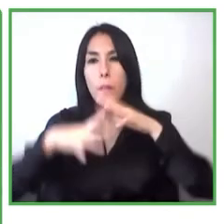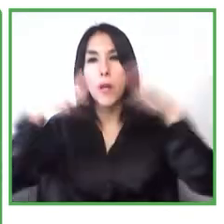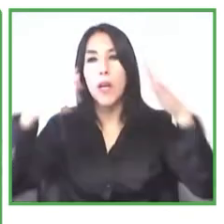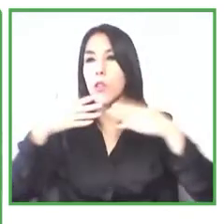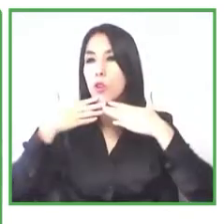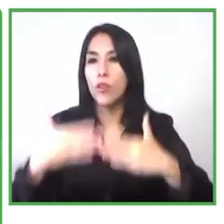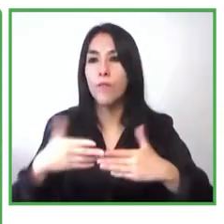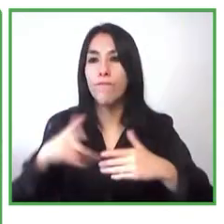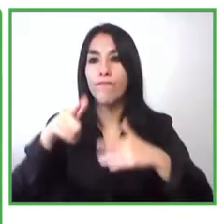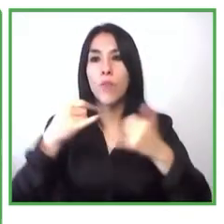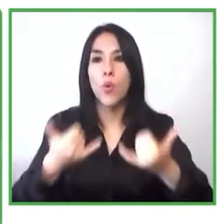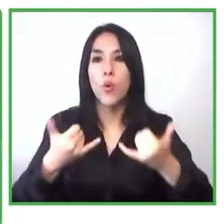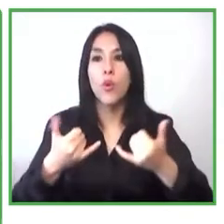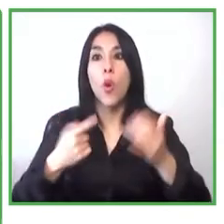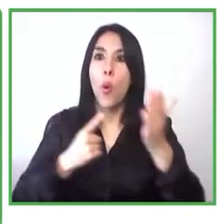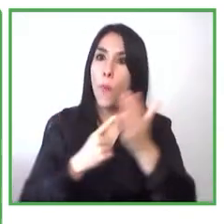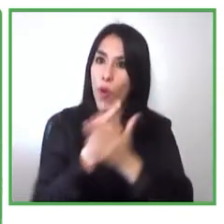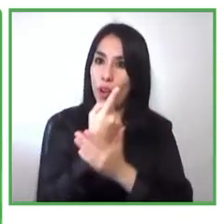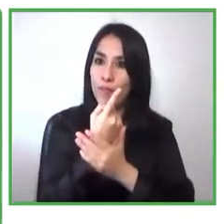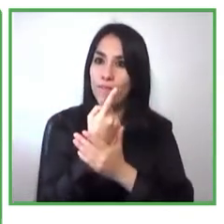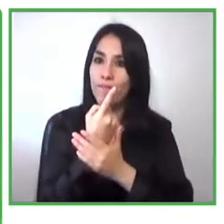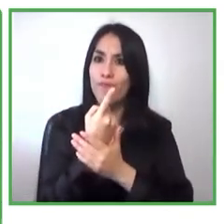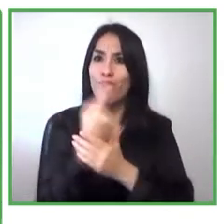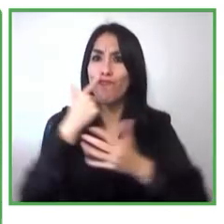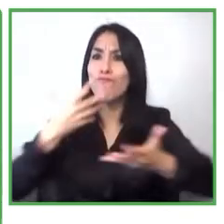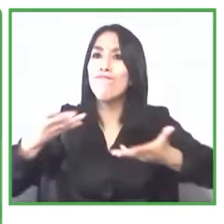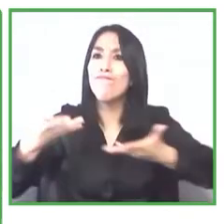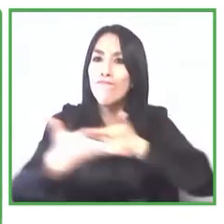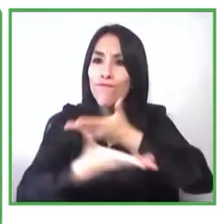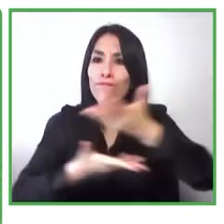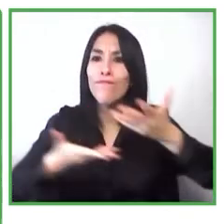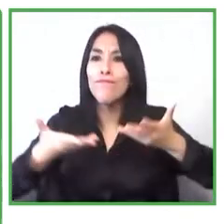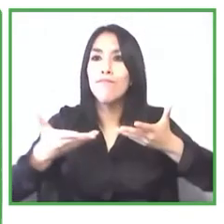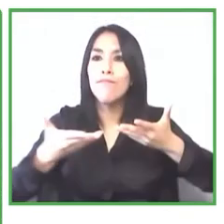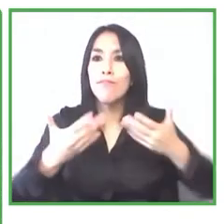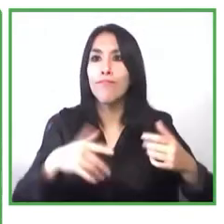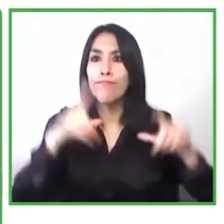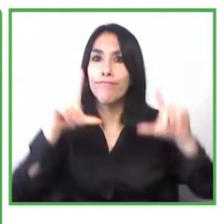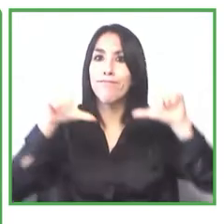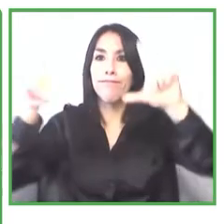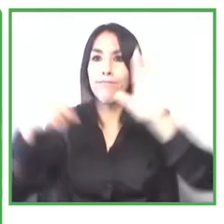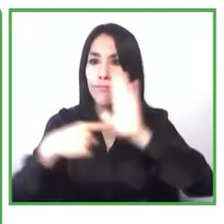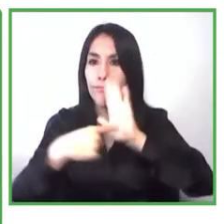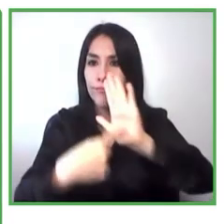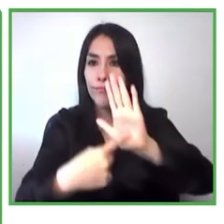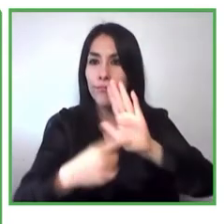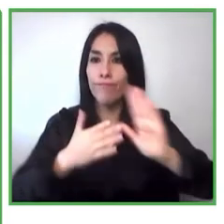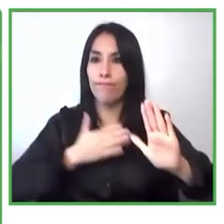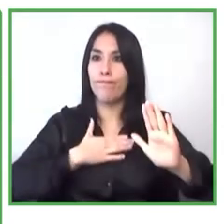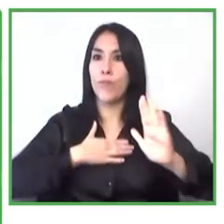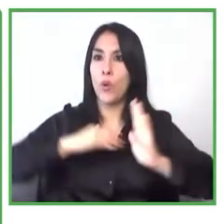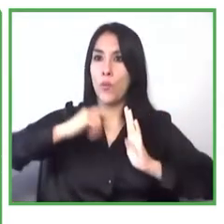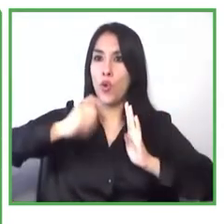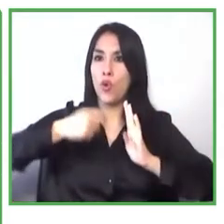compartir mi proyecto y de mi comunidad primero que todo me gustaría